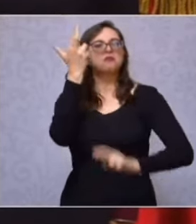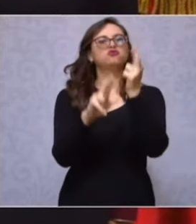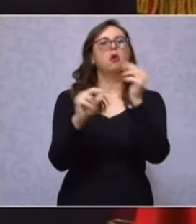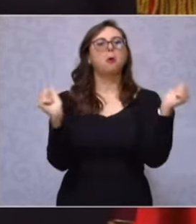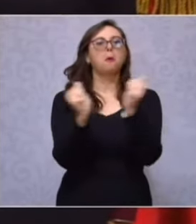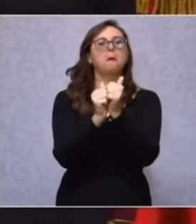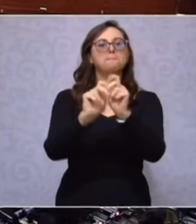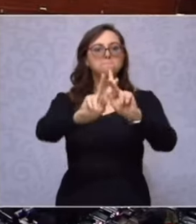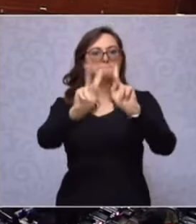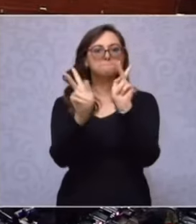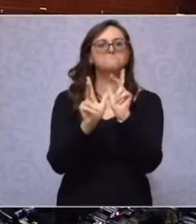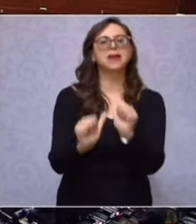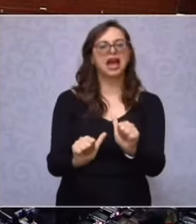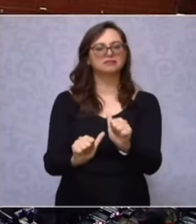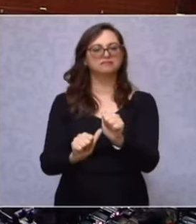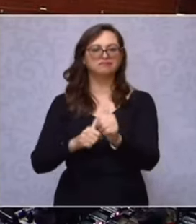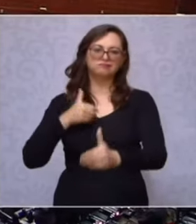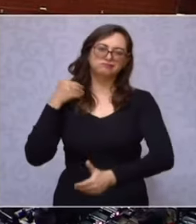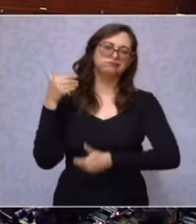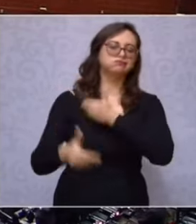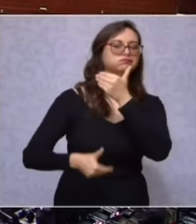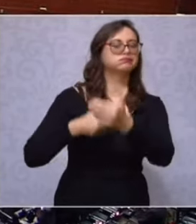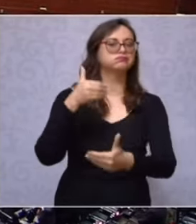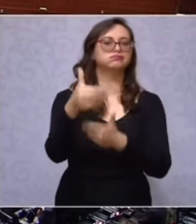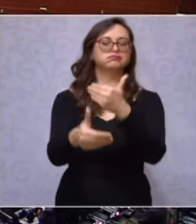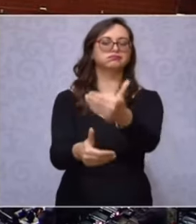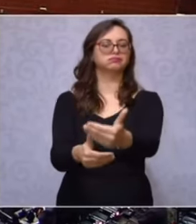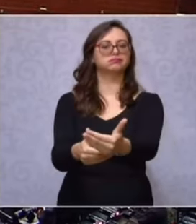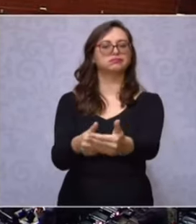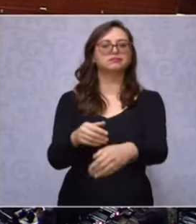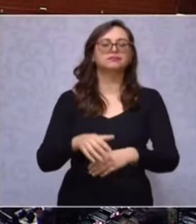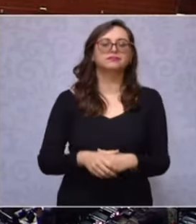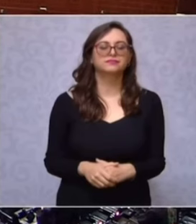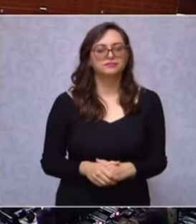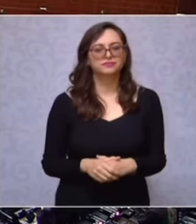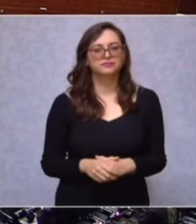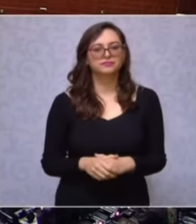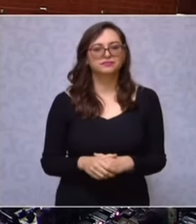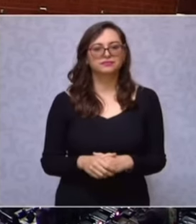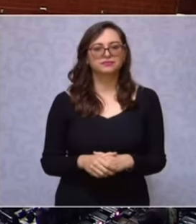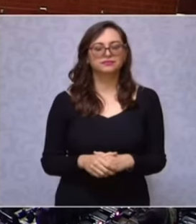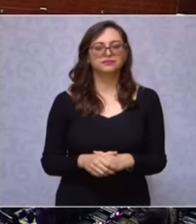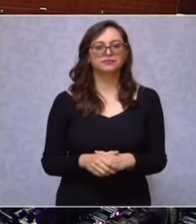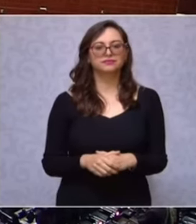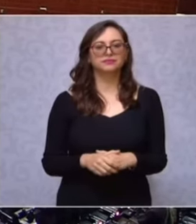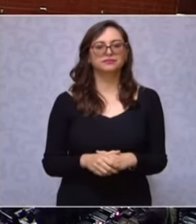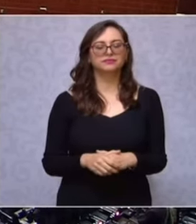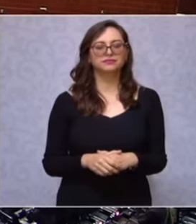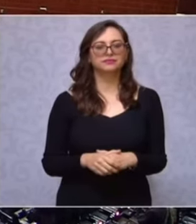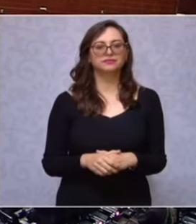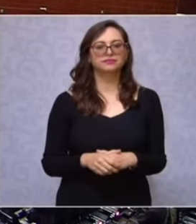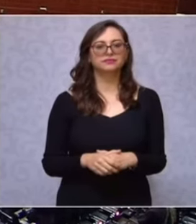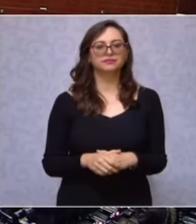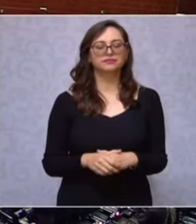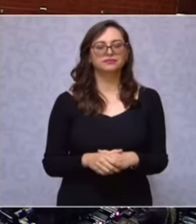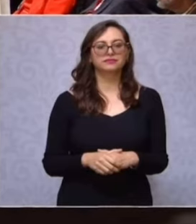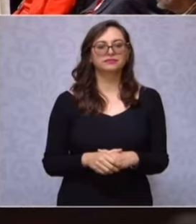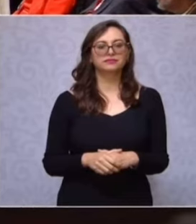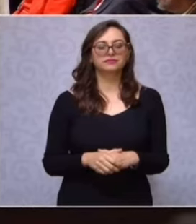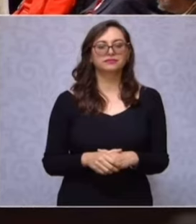Pública de México. El que inició la pacífica